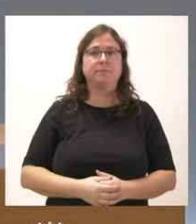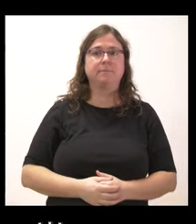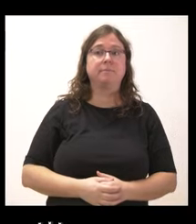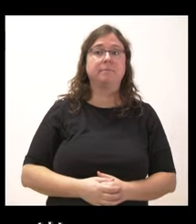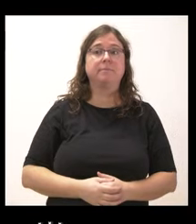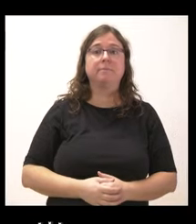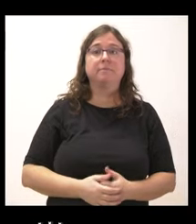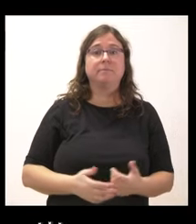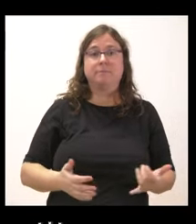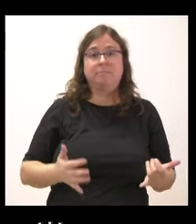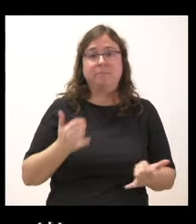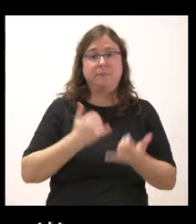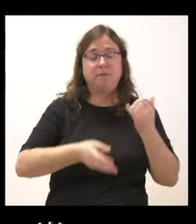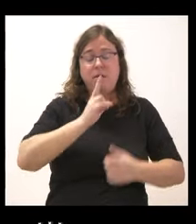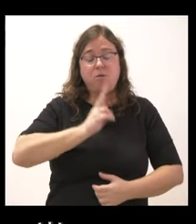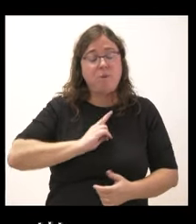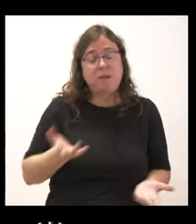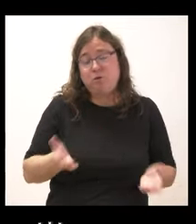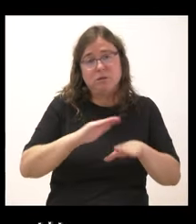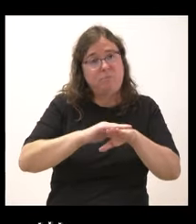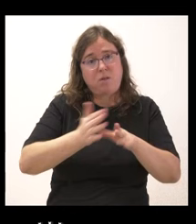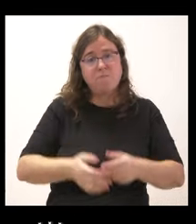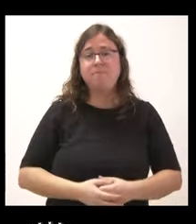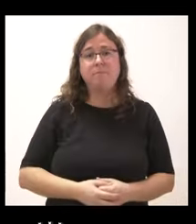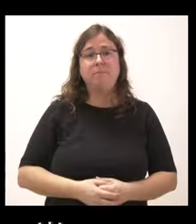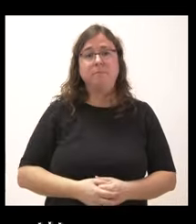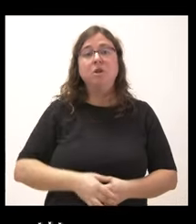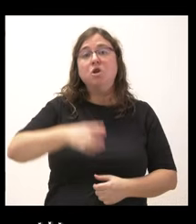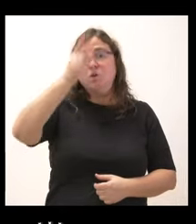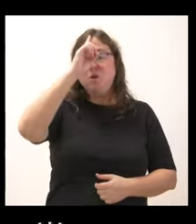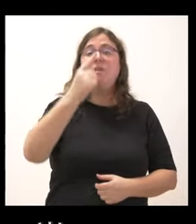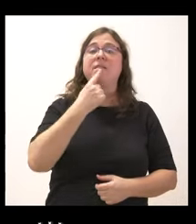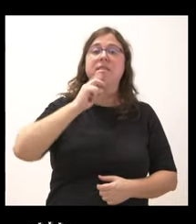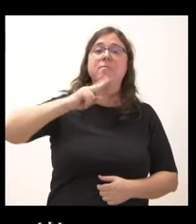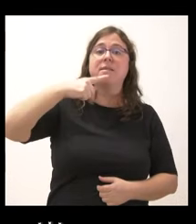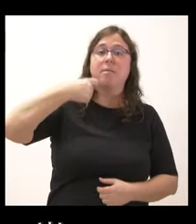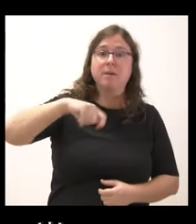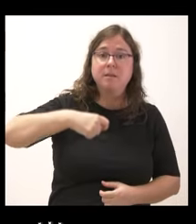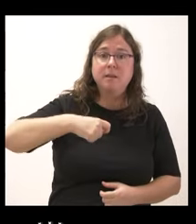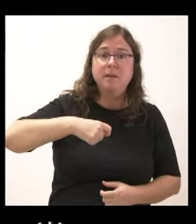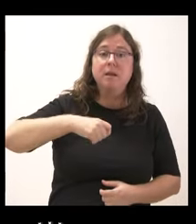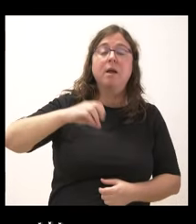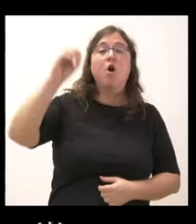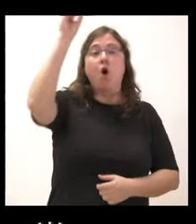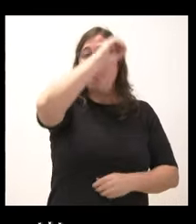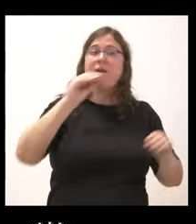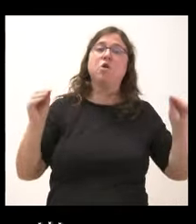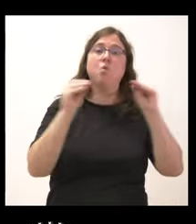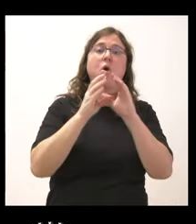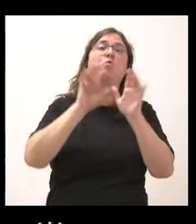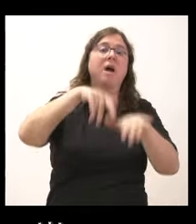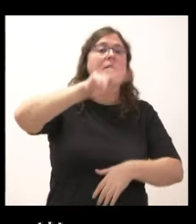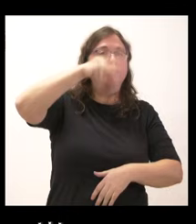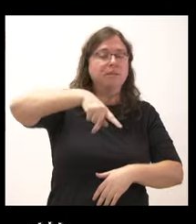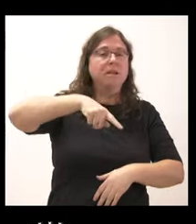Es que no está contestando la pregunta, disculpe. No sé si lo que dice el vicepresidente es la posición de la Junta, que esto es un golpe de Estado